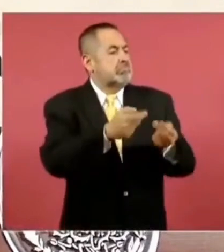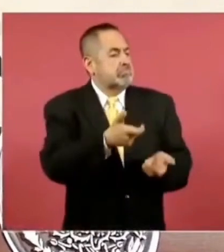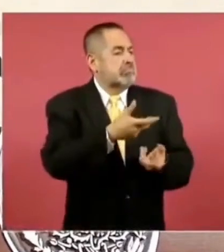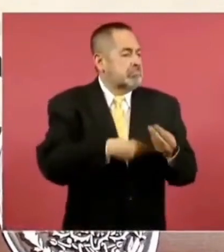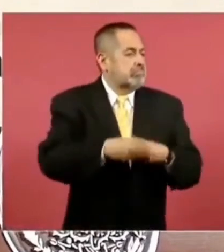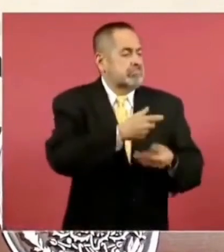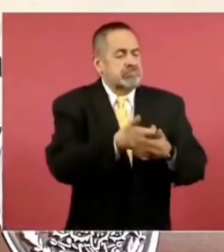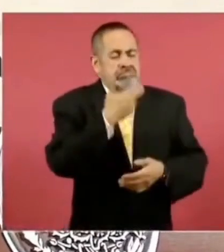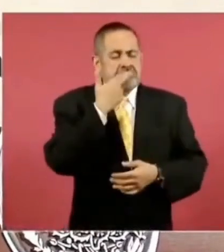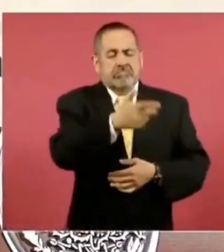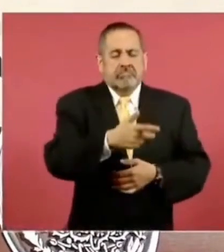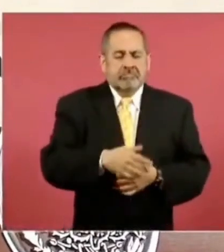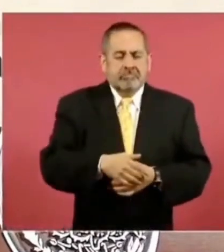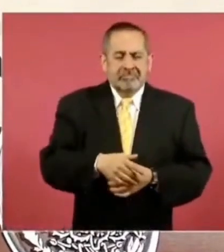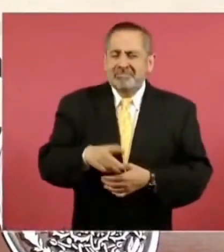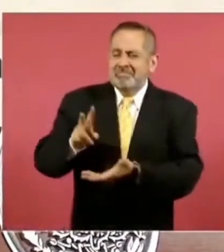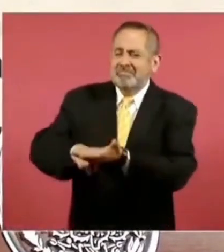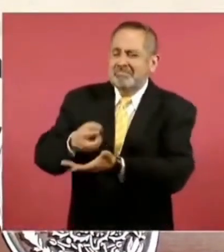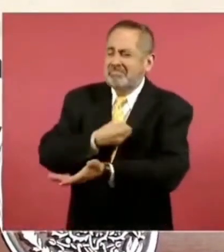¿Dónde está la justicia?